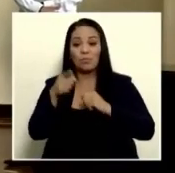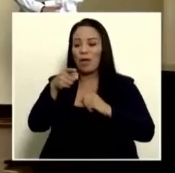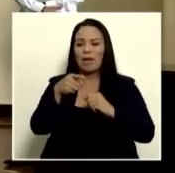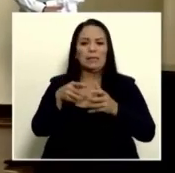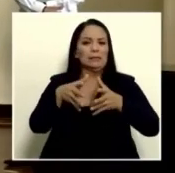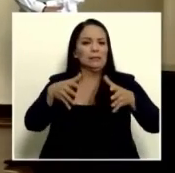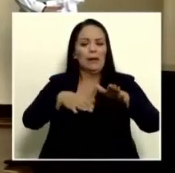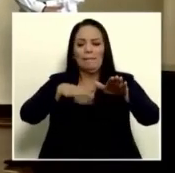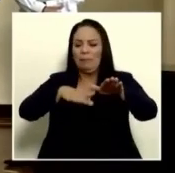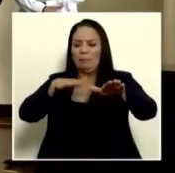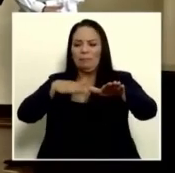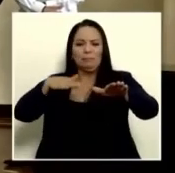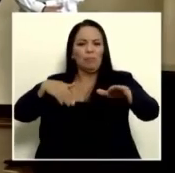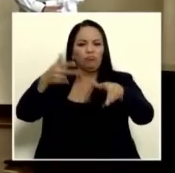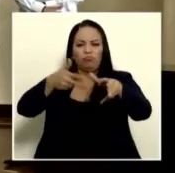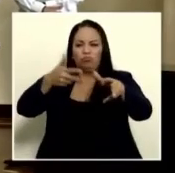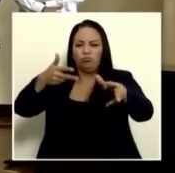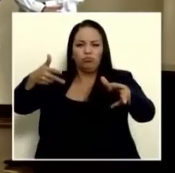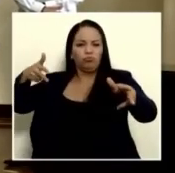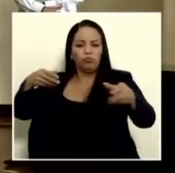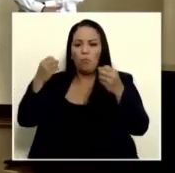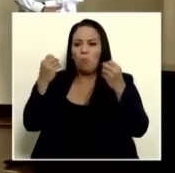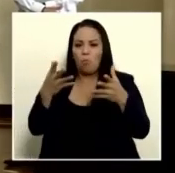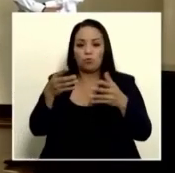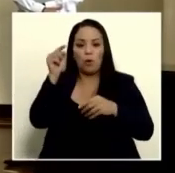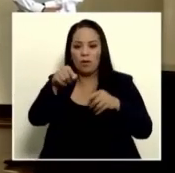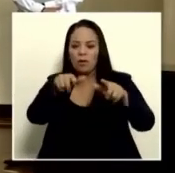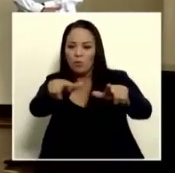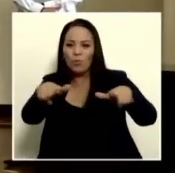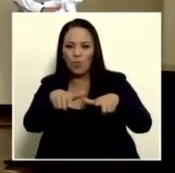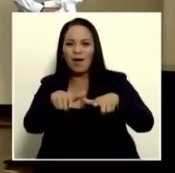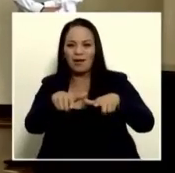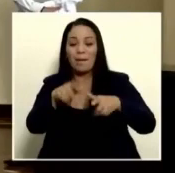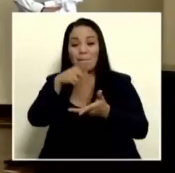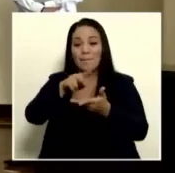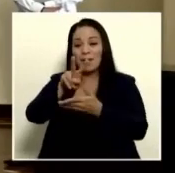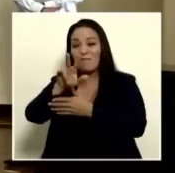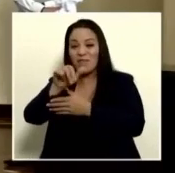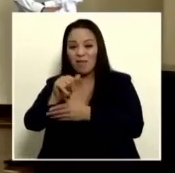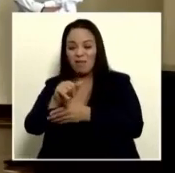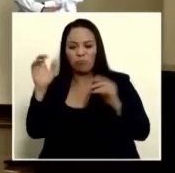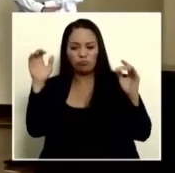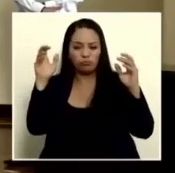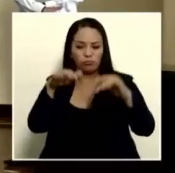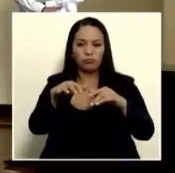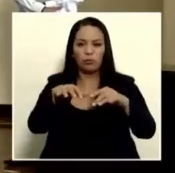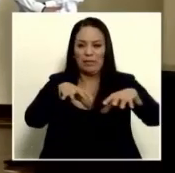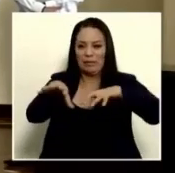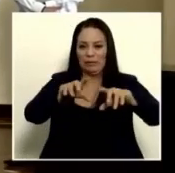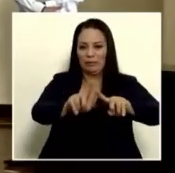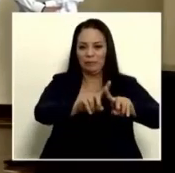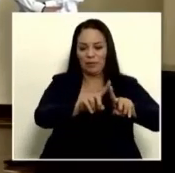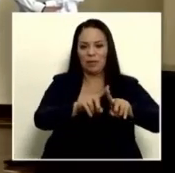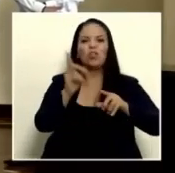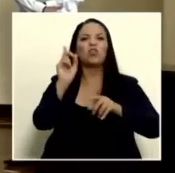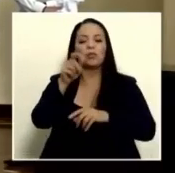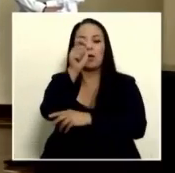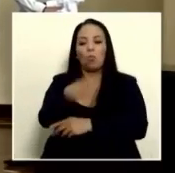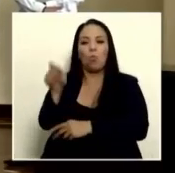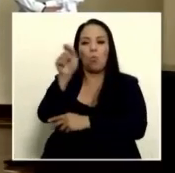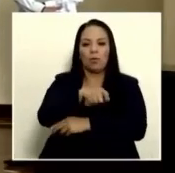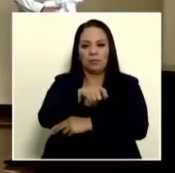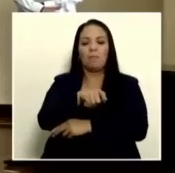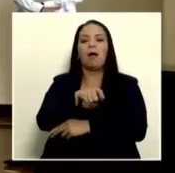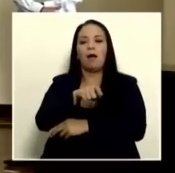presas que generan los eventos masivos que se llevan a cabo en el Parque Viva en Aguacima de Alajuela. Esto afecta